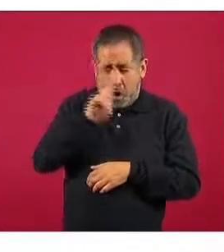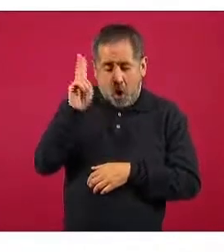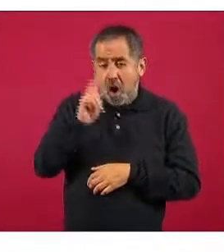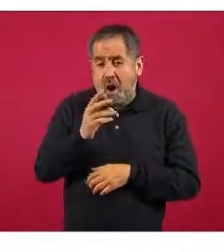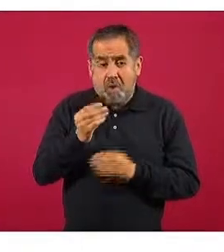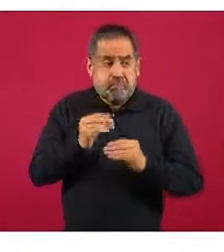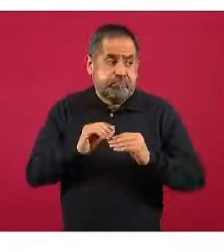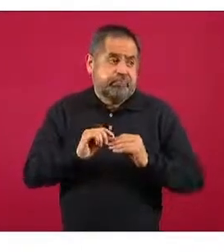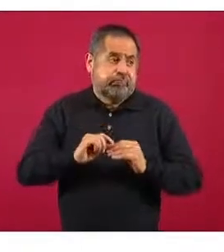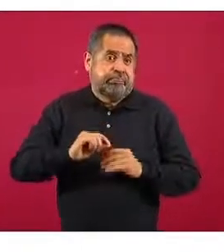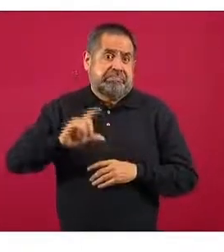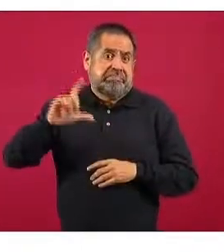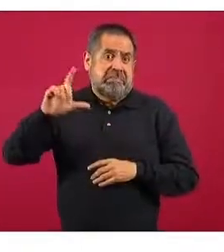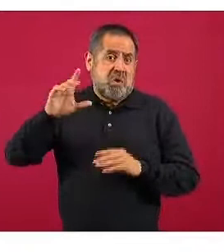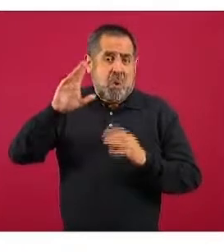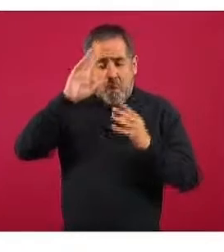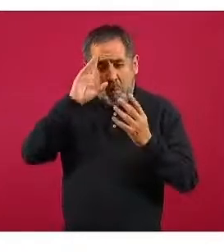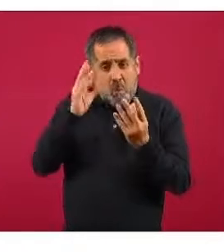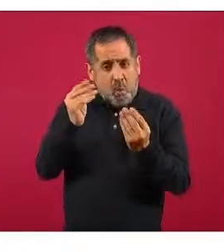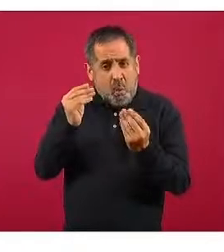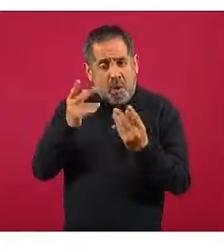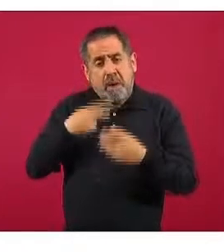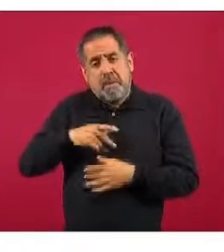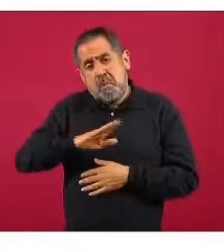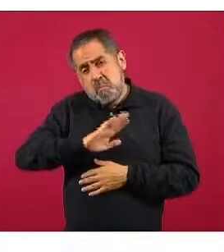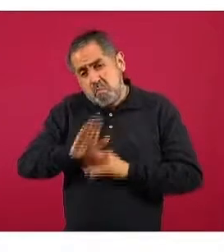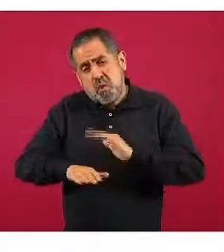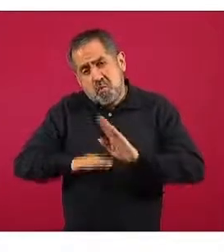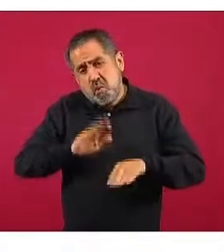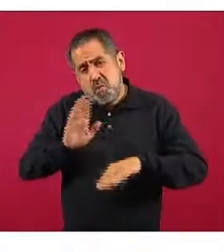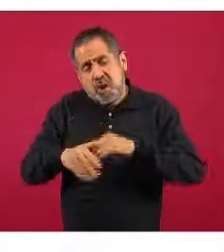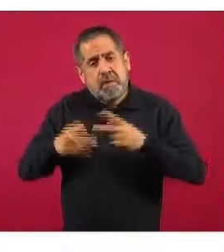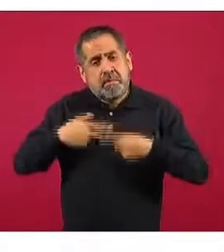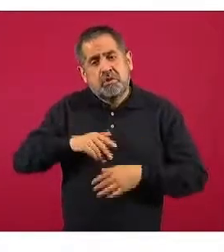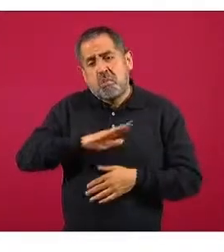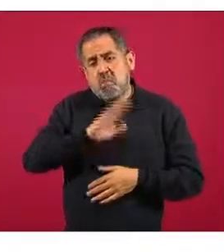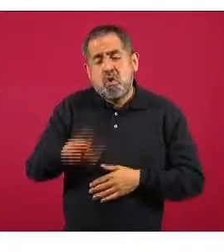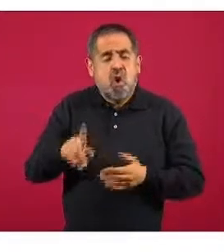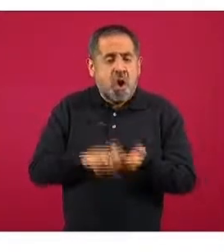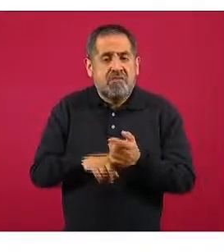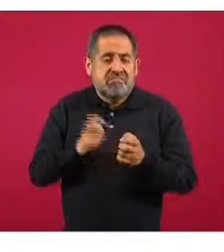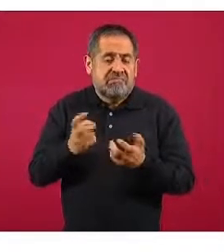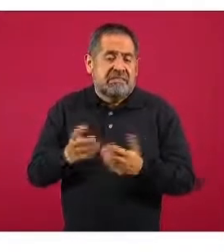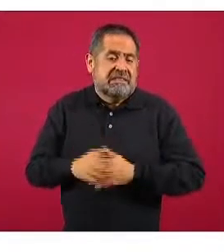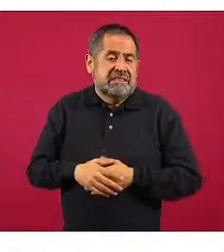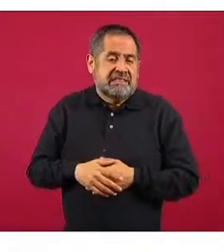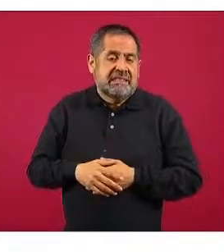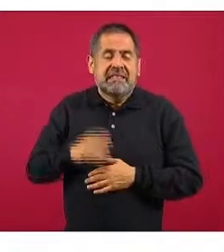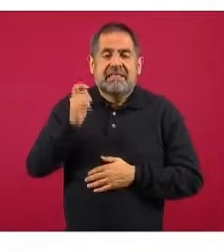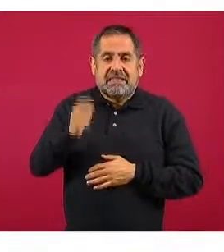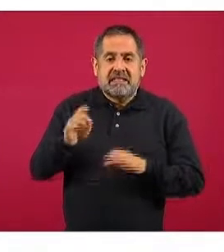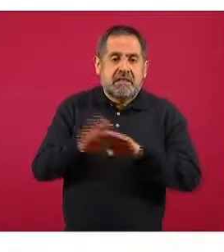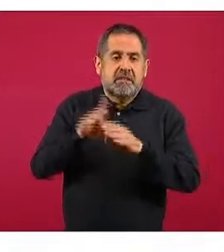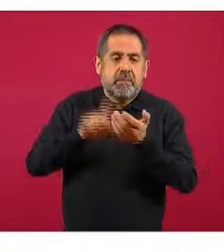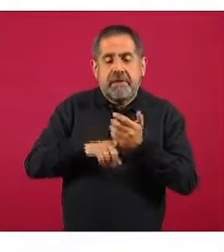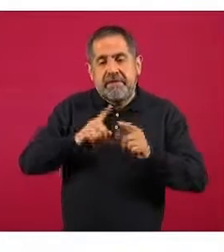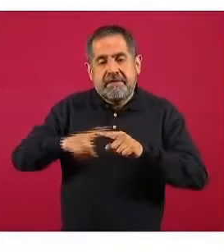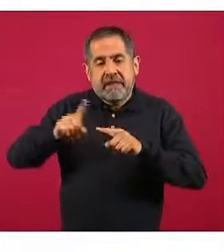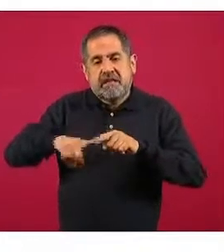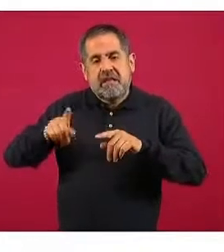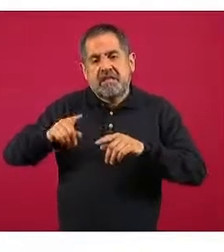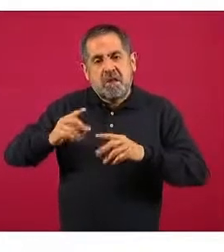carga de defunciones de personas que han estado falleciendo y que además esta se ha mantenido en niveles